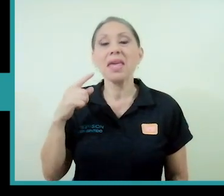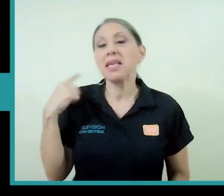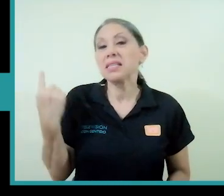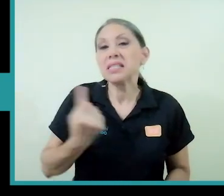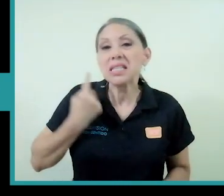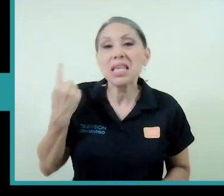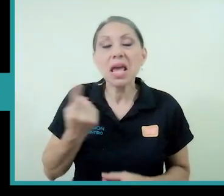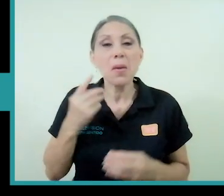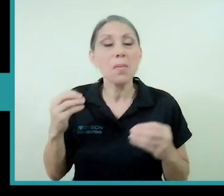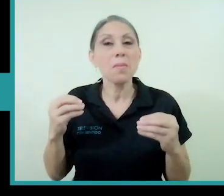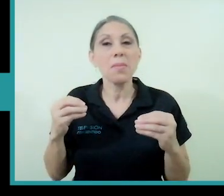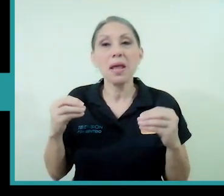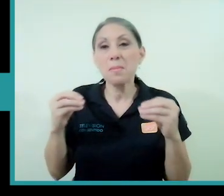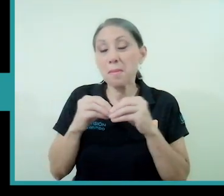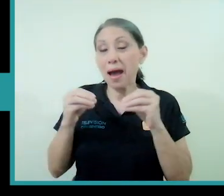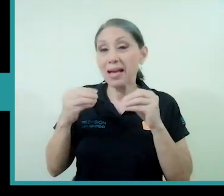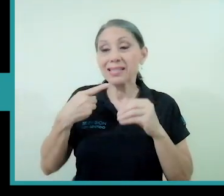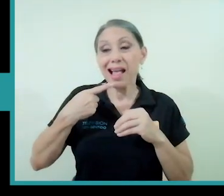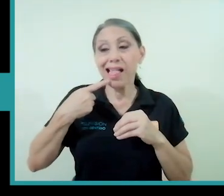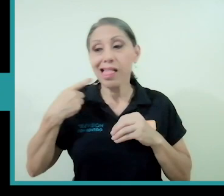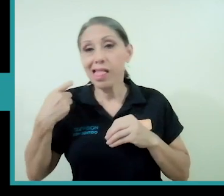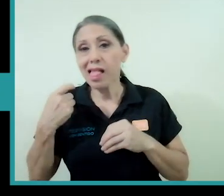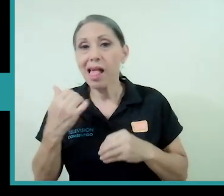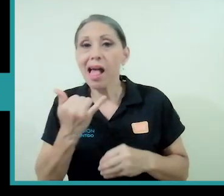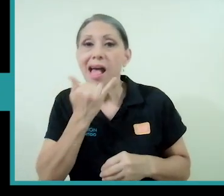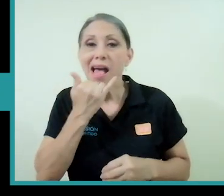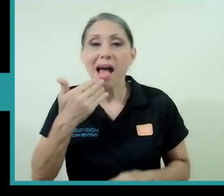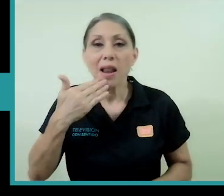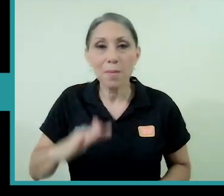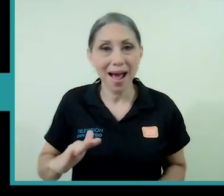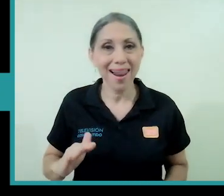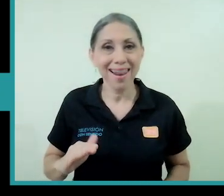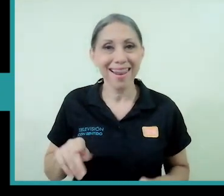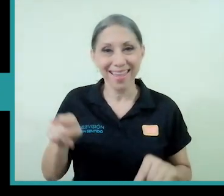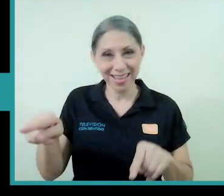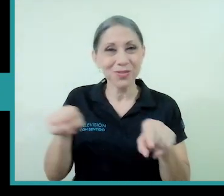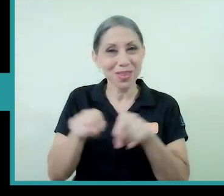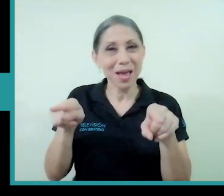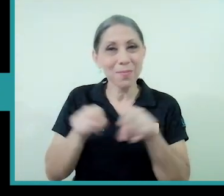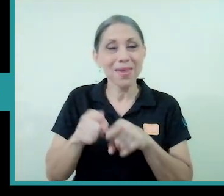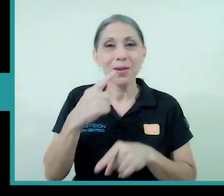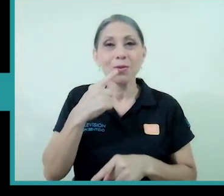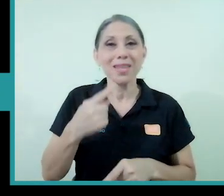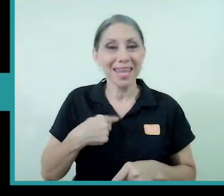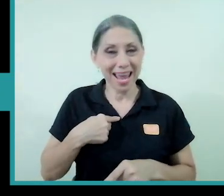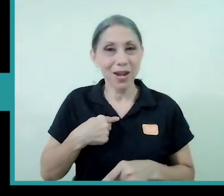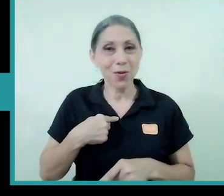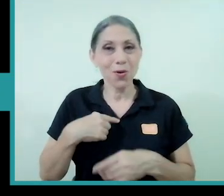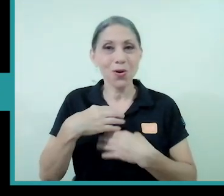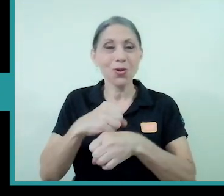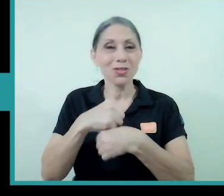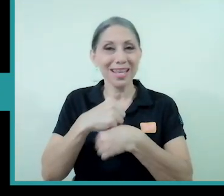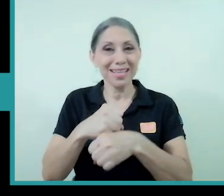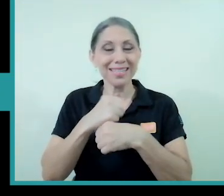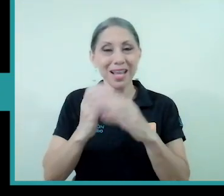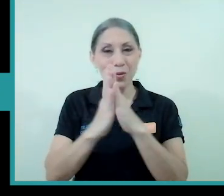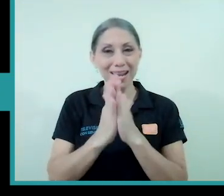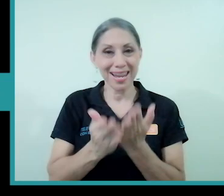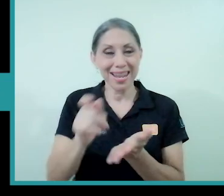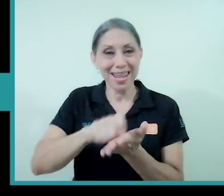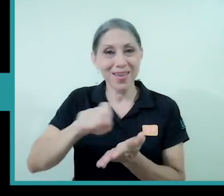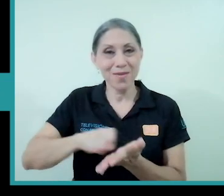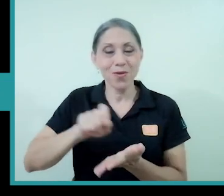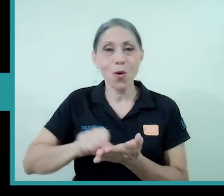inclinada hacia el mal ¿verdad? eso también lo dijeron este los creadores del martillo de las brujas que fue el libro que